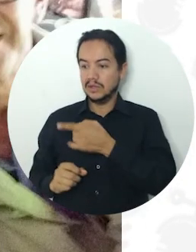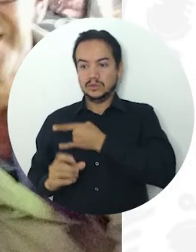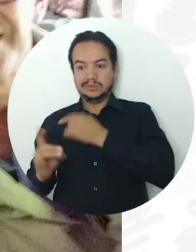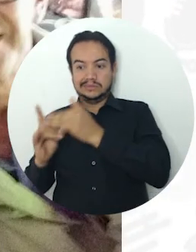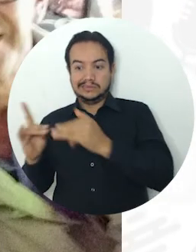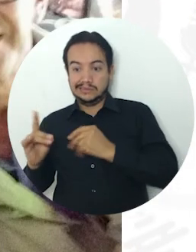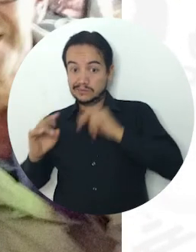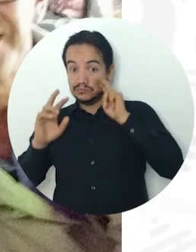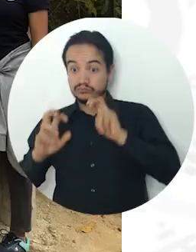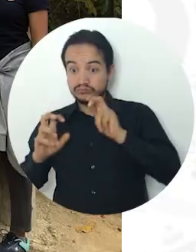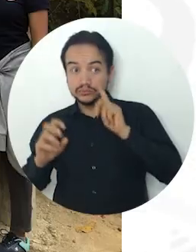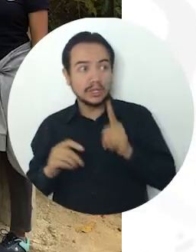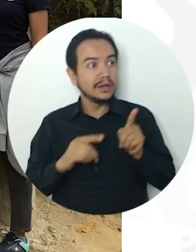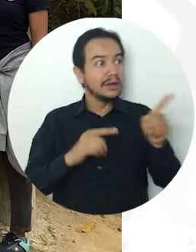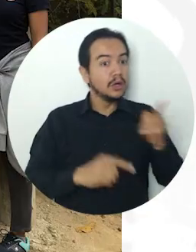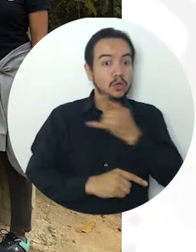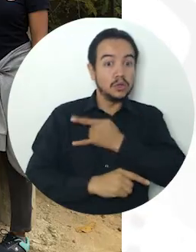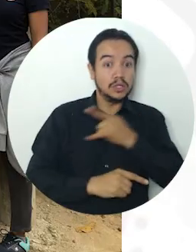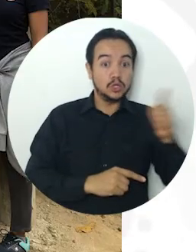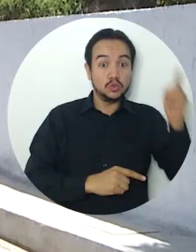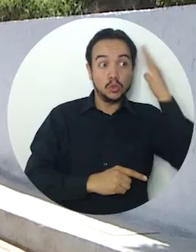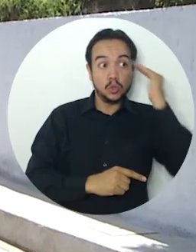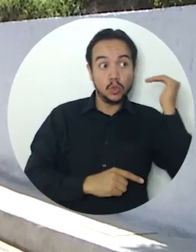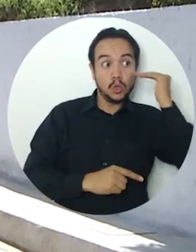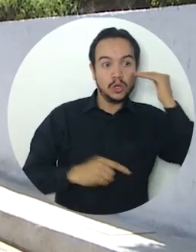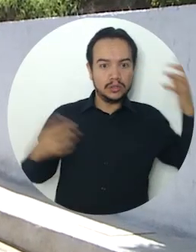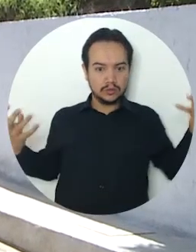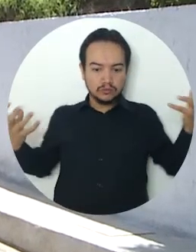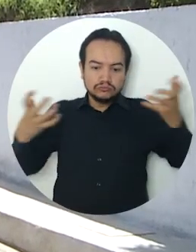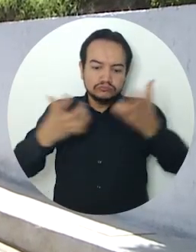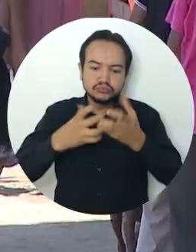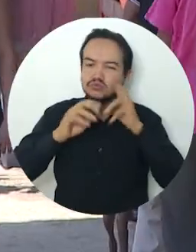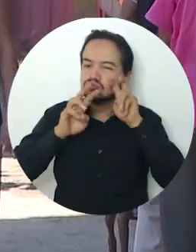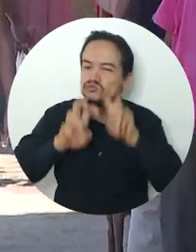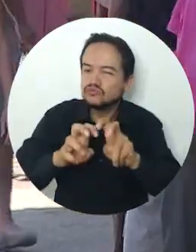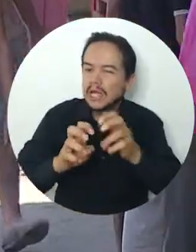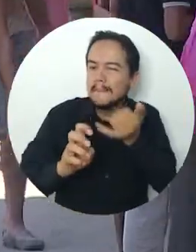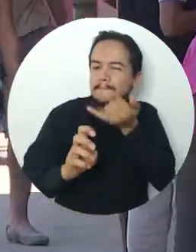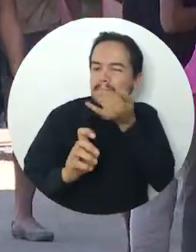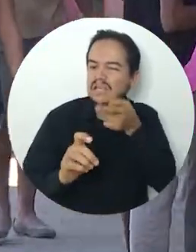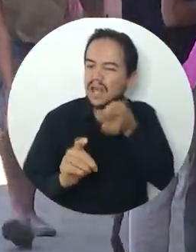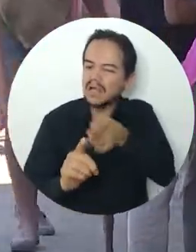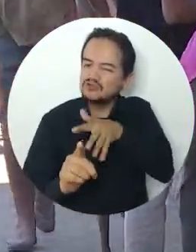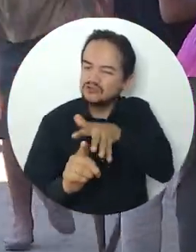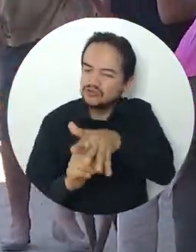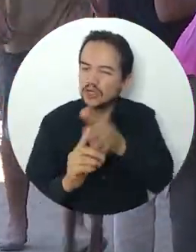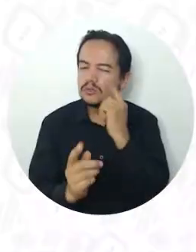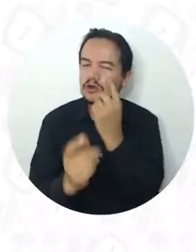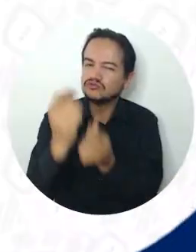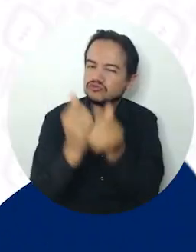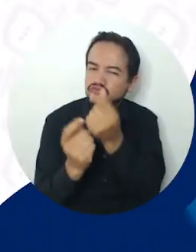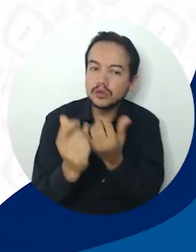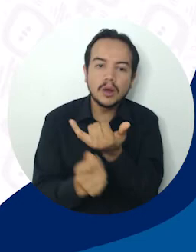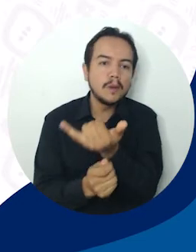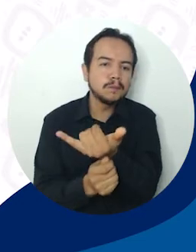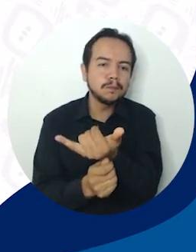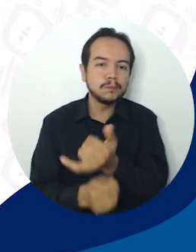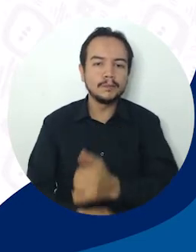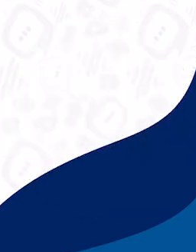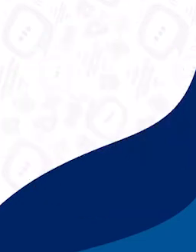Universidad de Seyón de Corea del Sur analizaron el impacto que ha tenido esta actividad económica en las comunidades del sector.